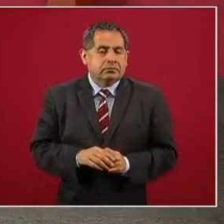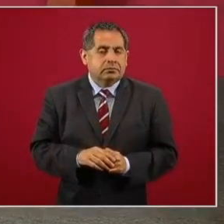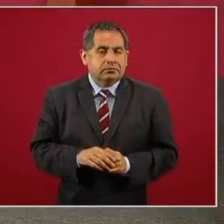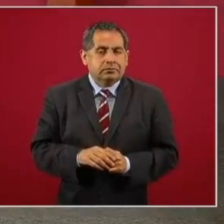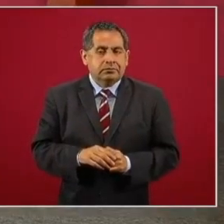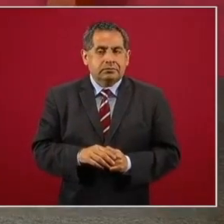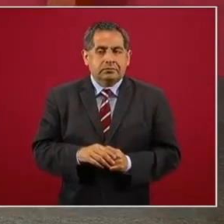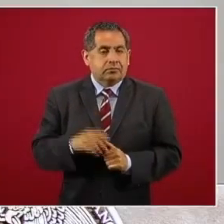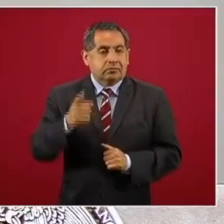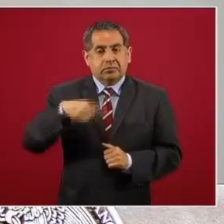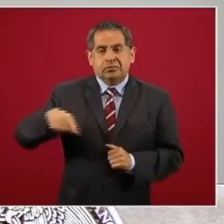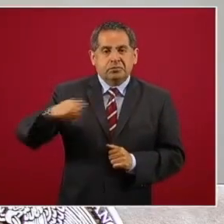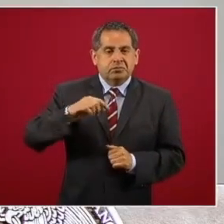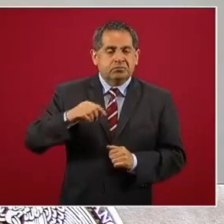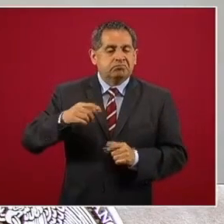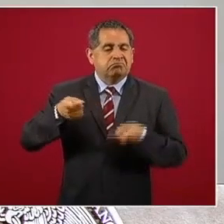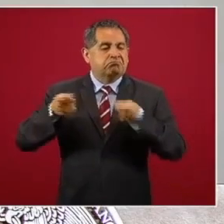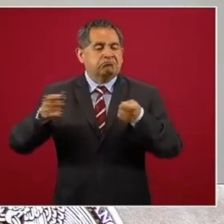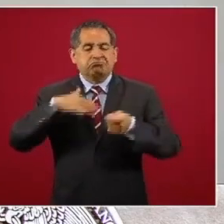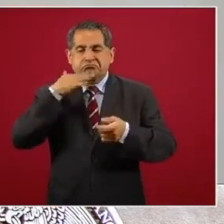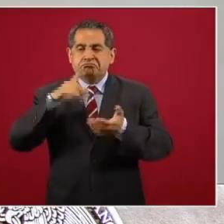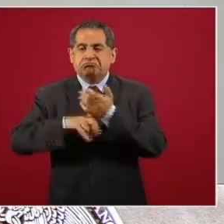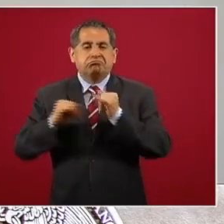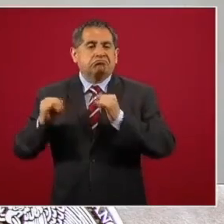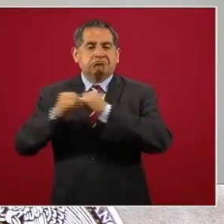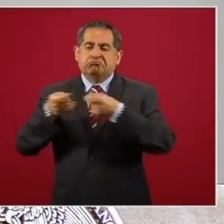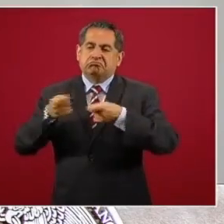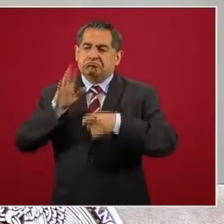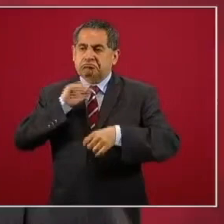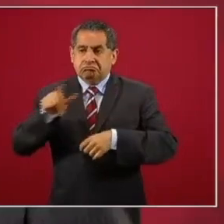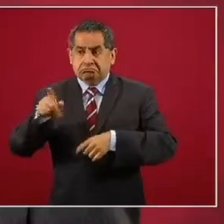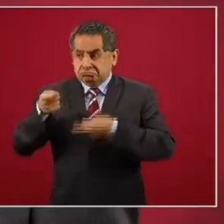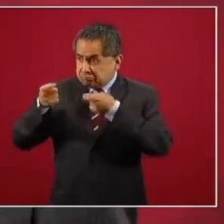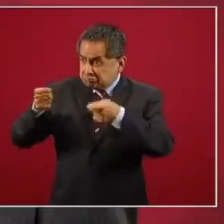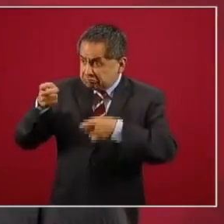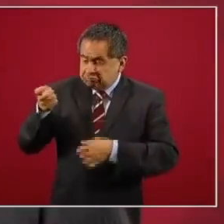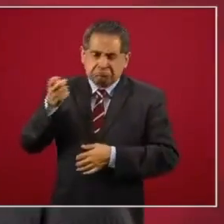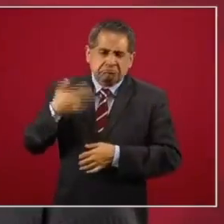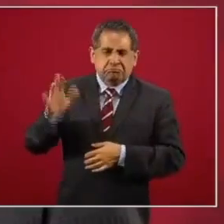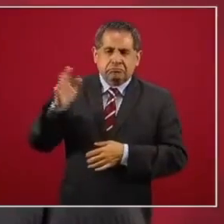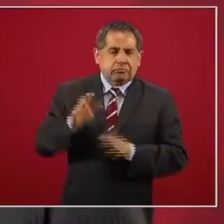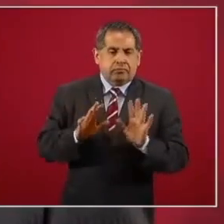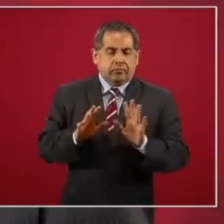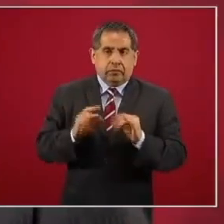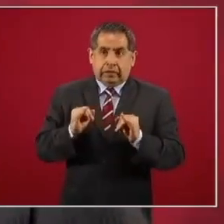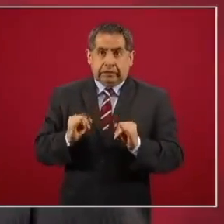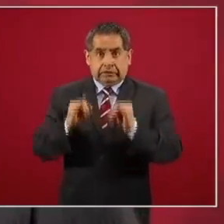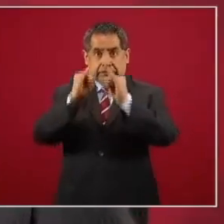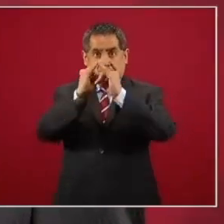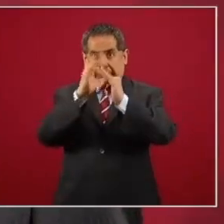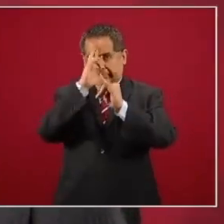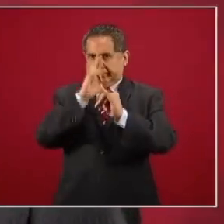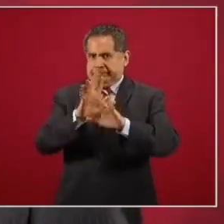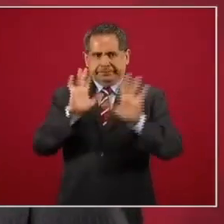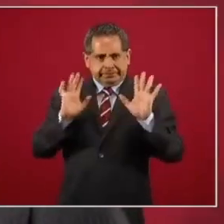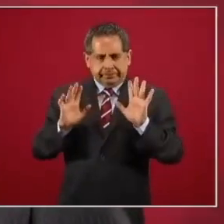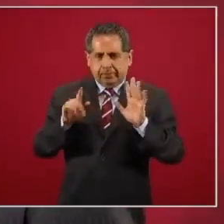Estaban tomadas las instituciones. No es al diablo con las instituciones.